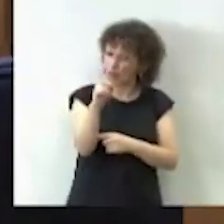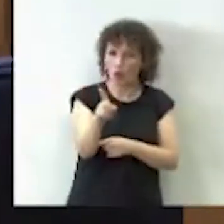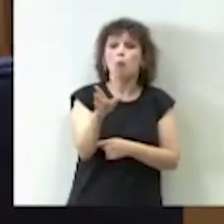30%.